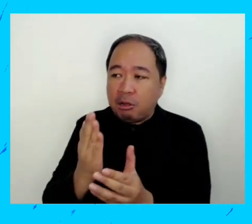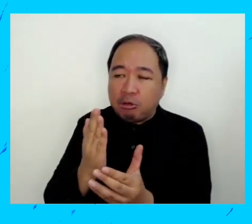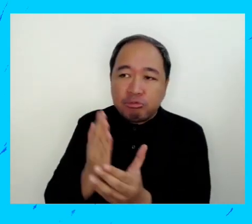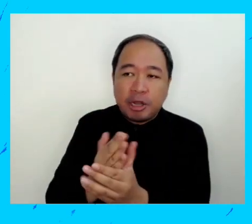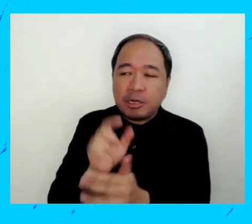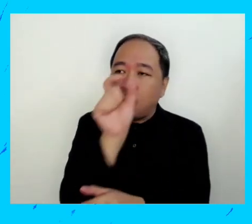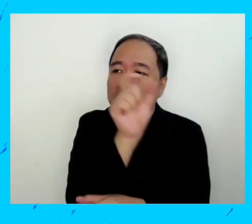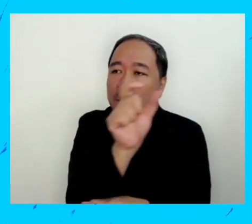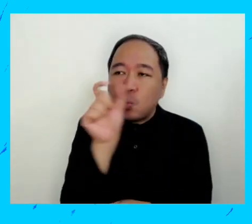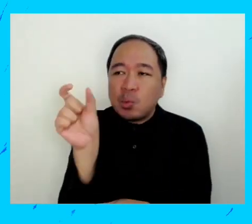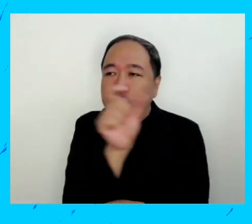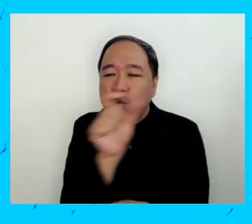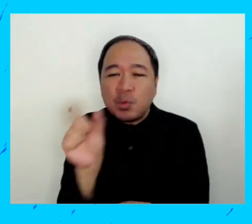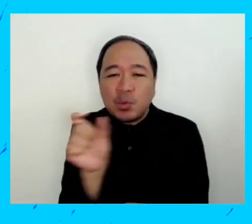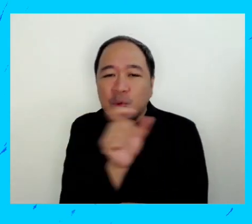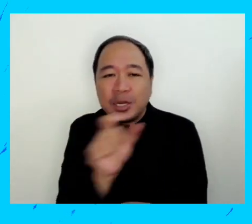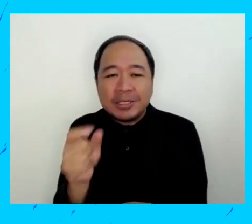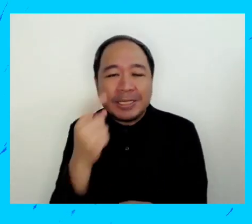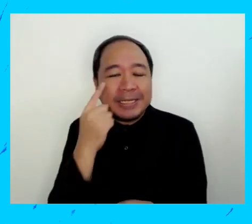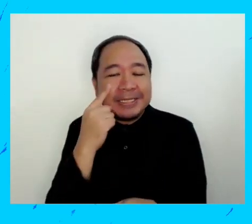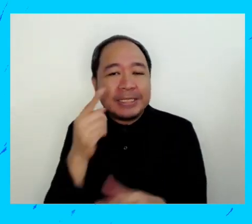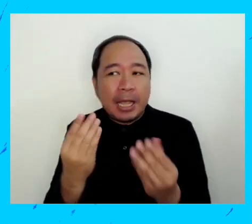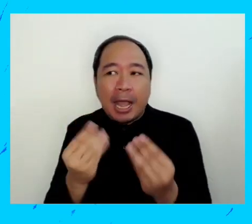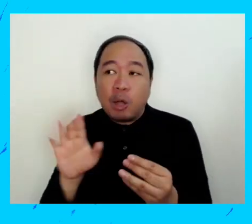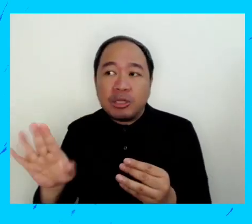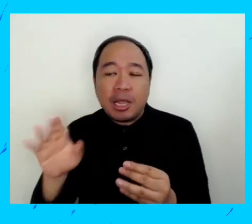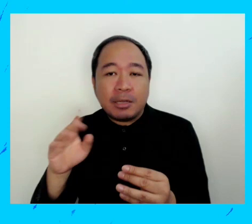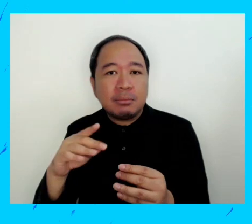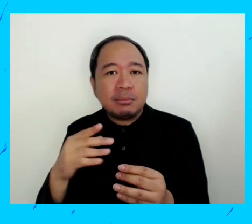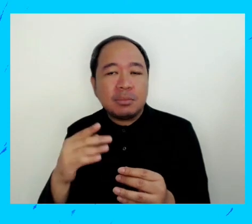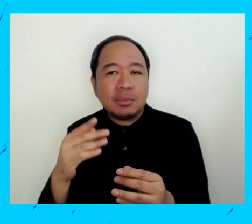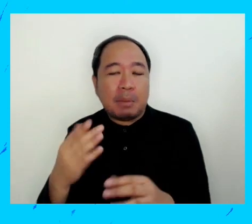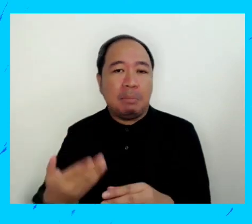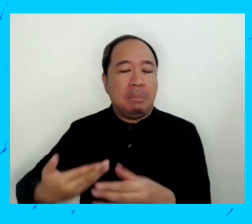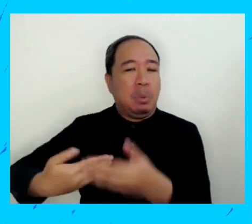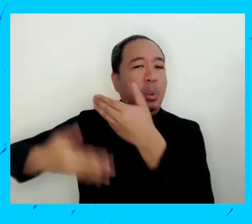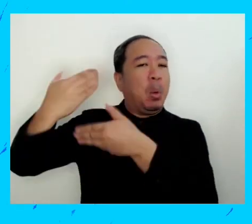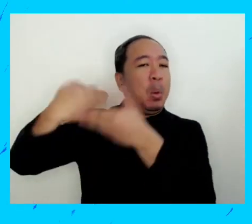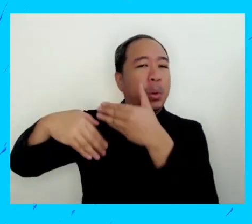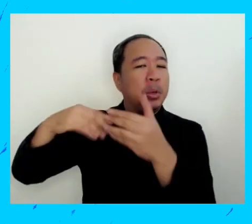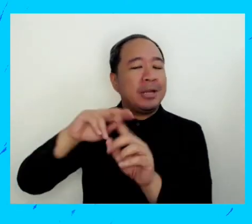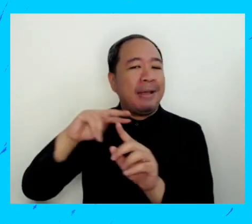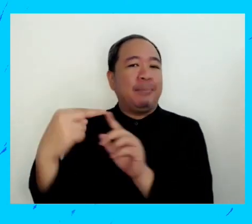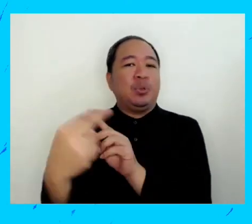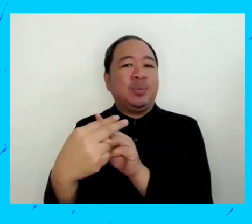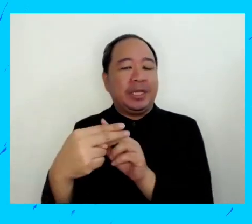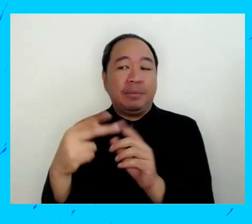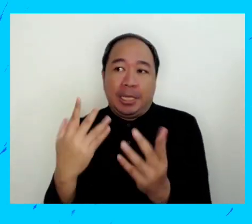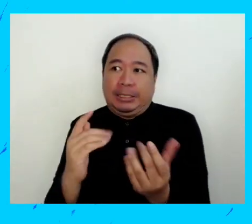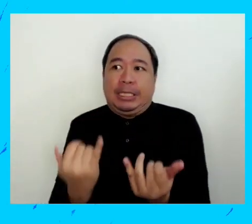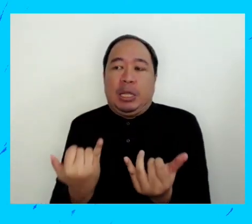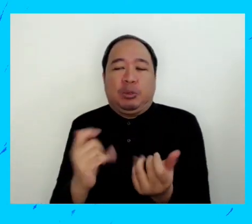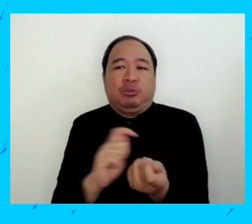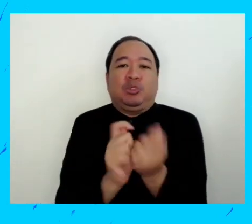enseñarles la terminología, por ejemplo, y para